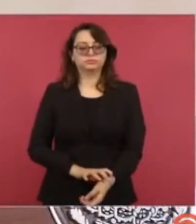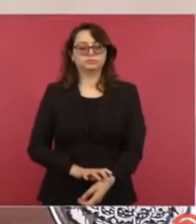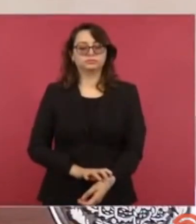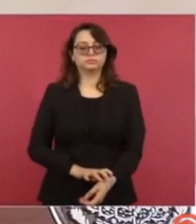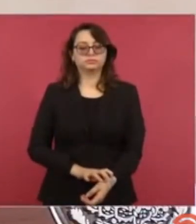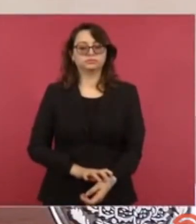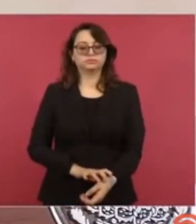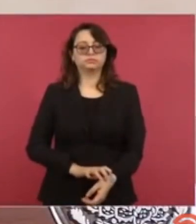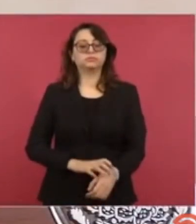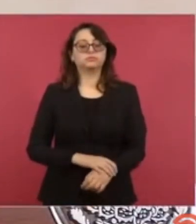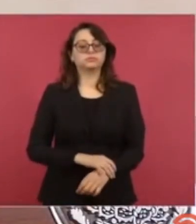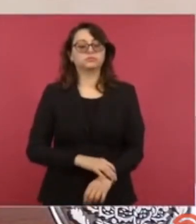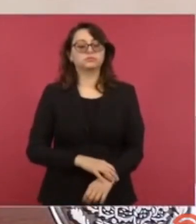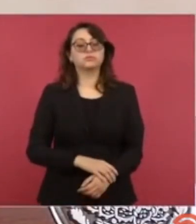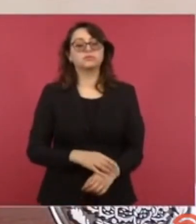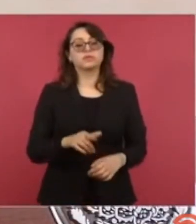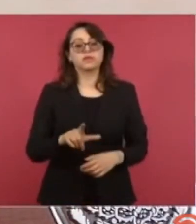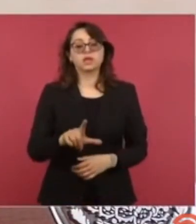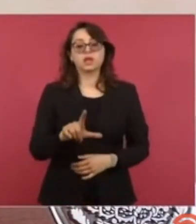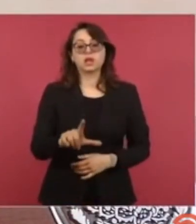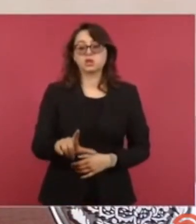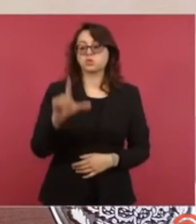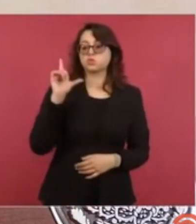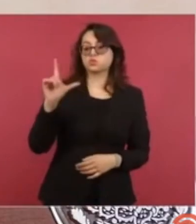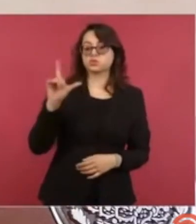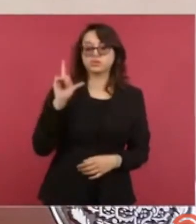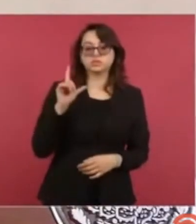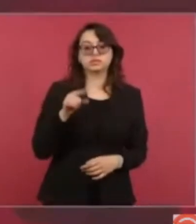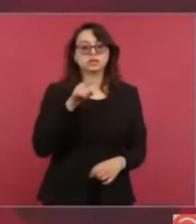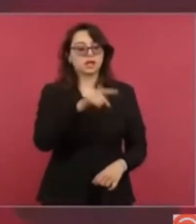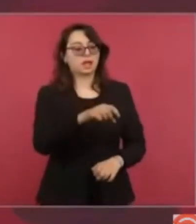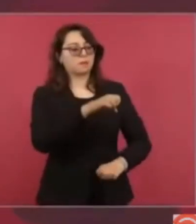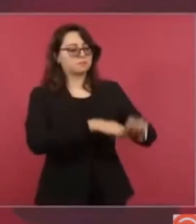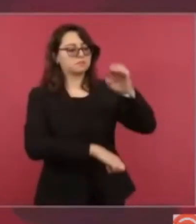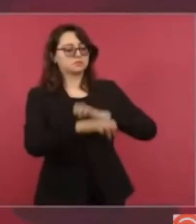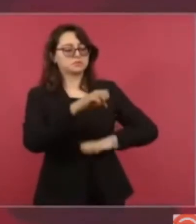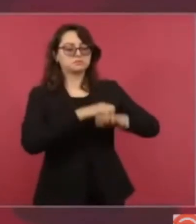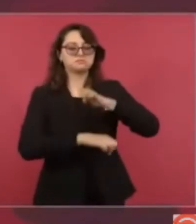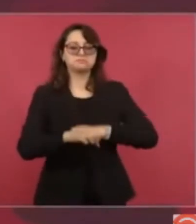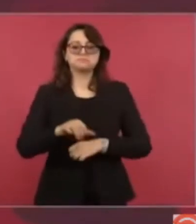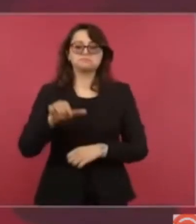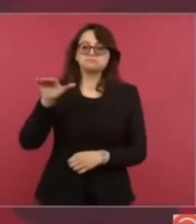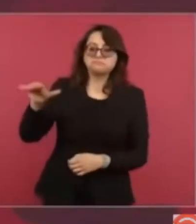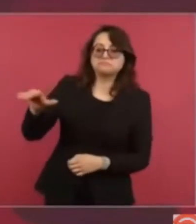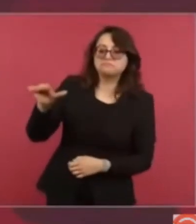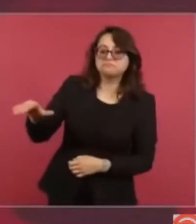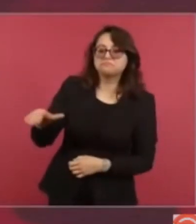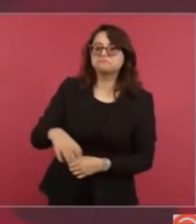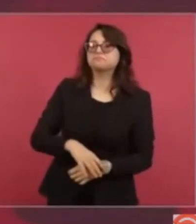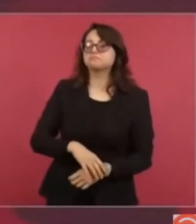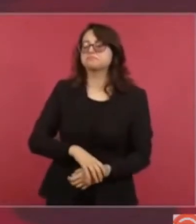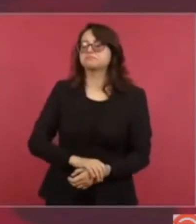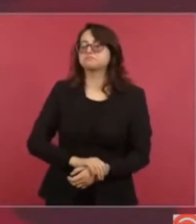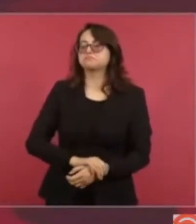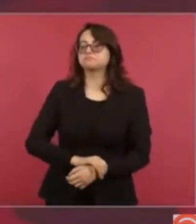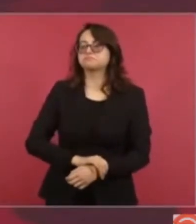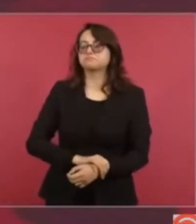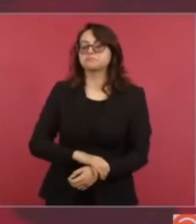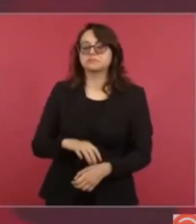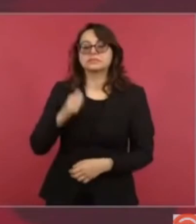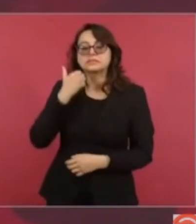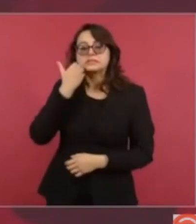abrir el diálogo, quiere que se busque